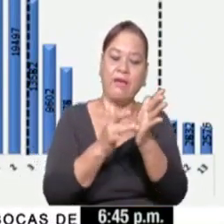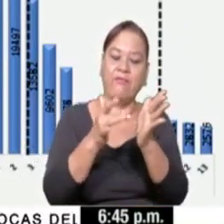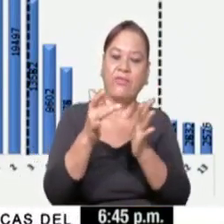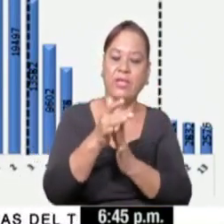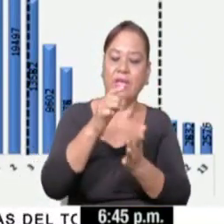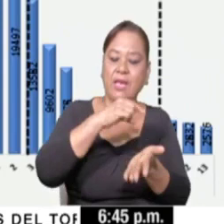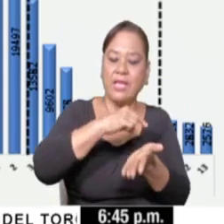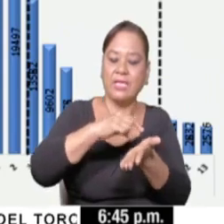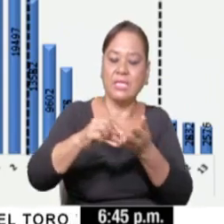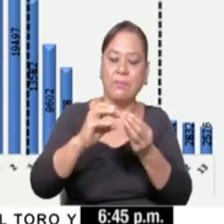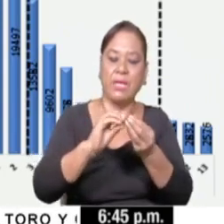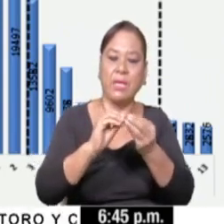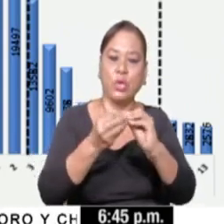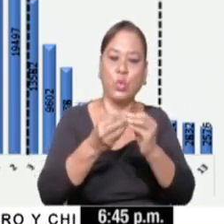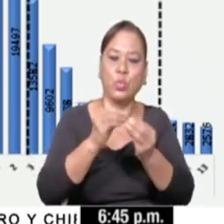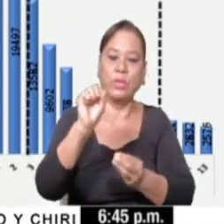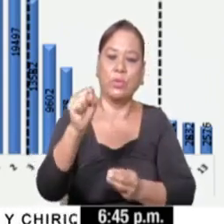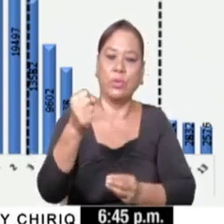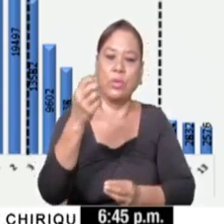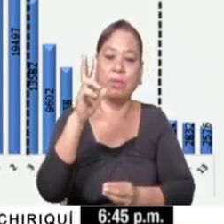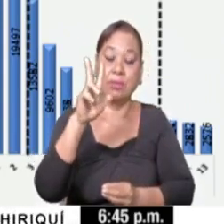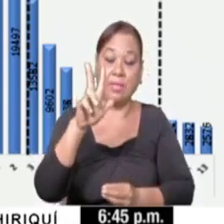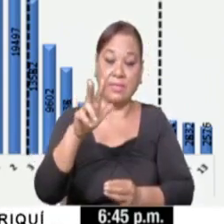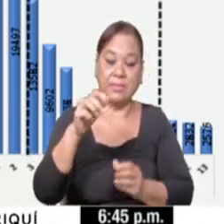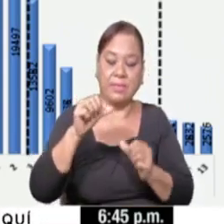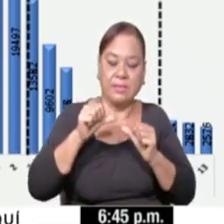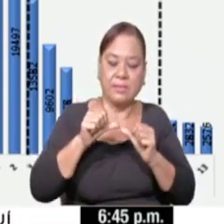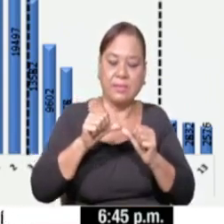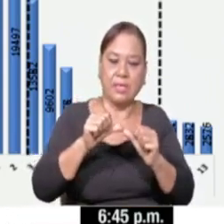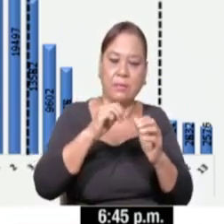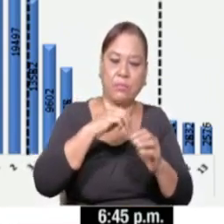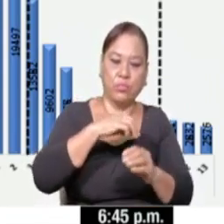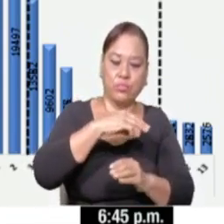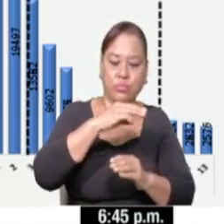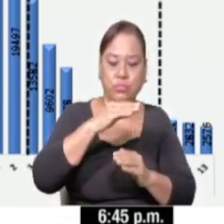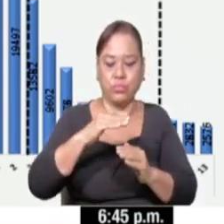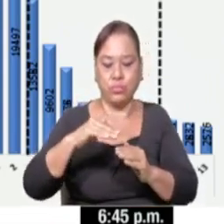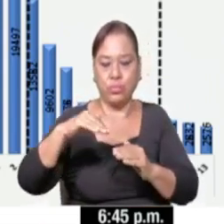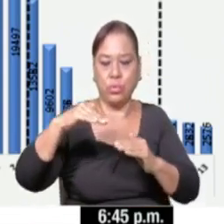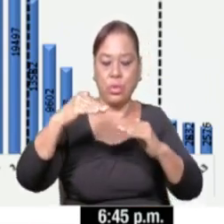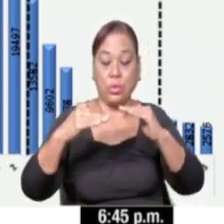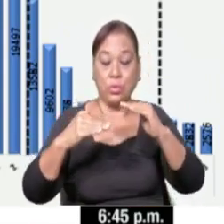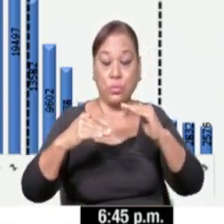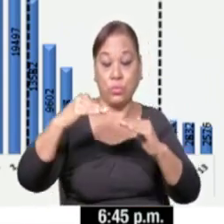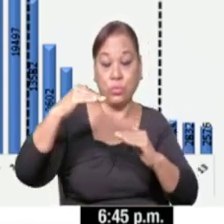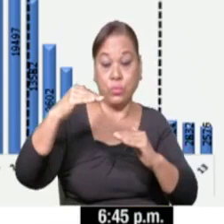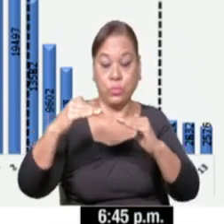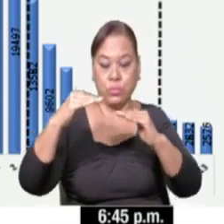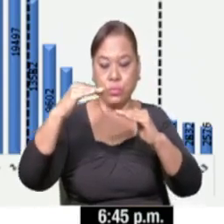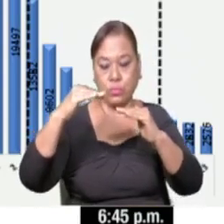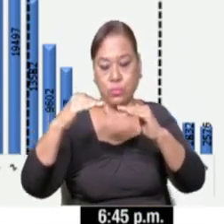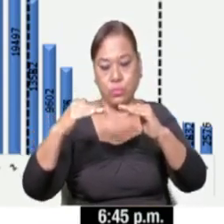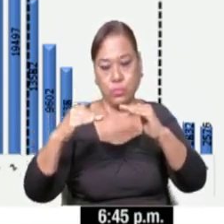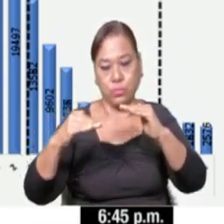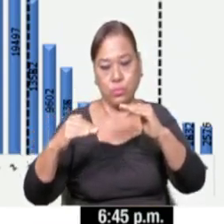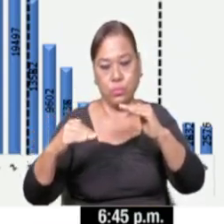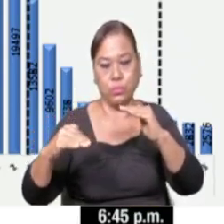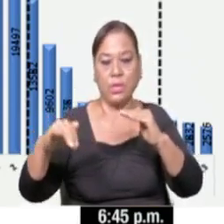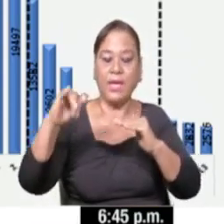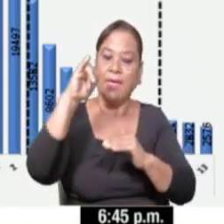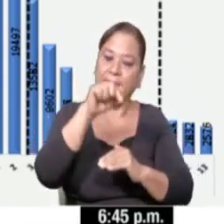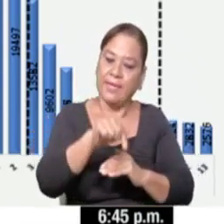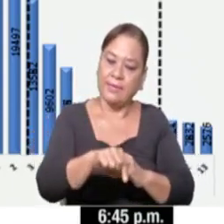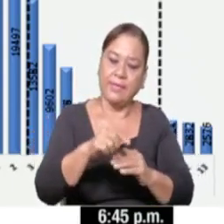sea, la semana epidemiológica número 13, mantenemos esa tendencia a la estabilidad e inclusive a la disminución para esta